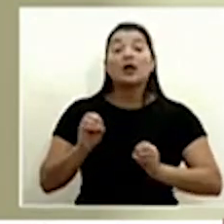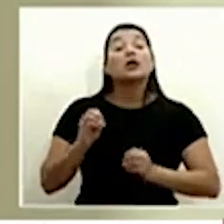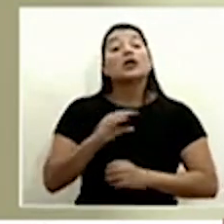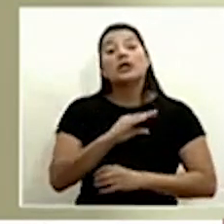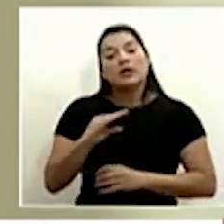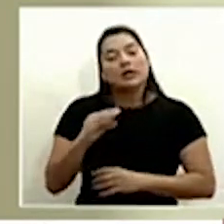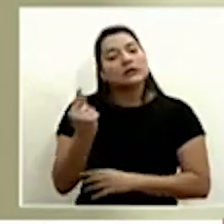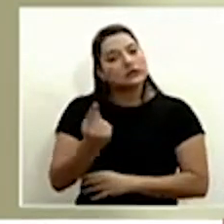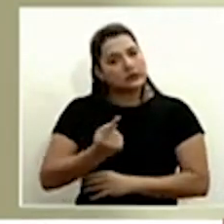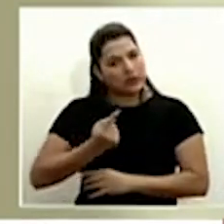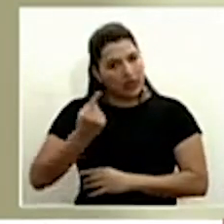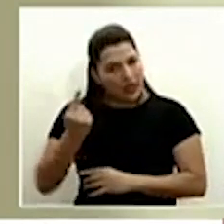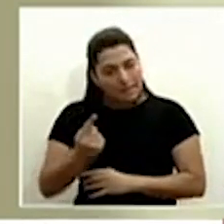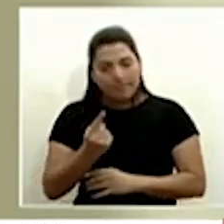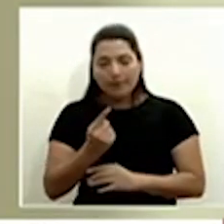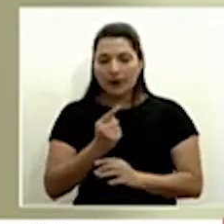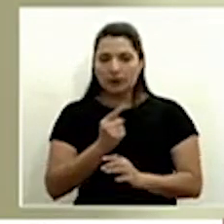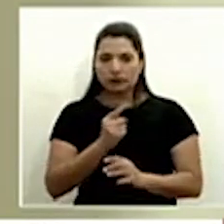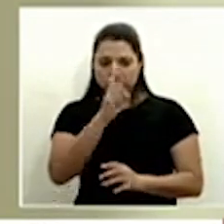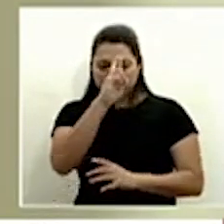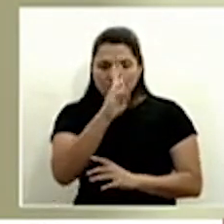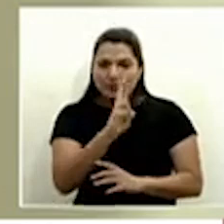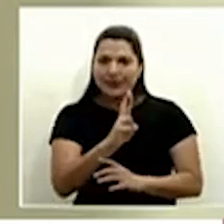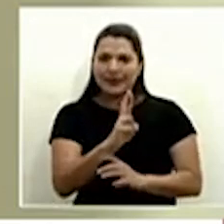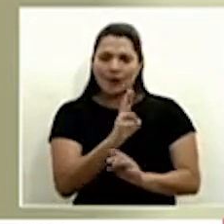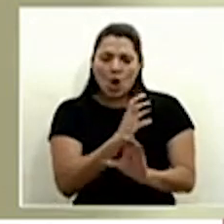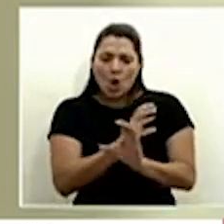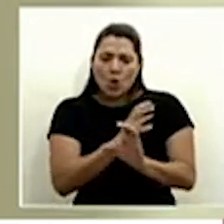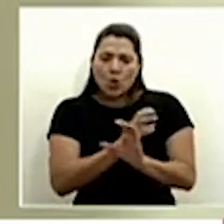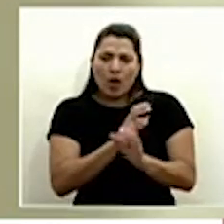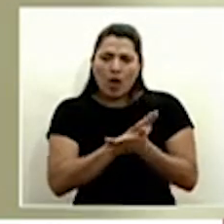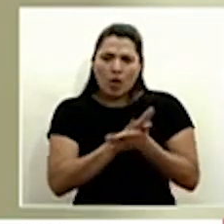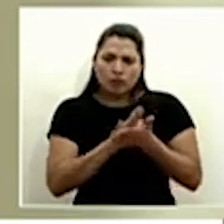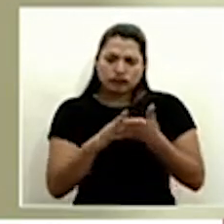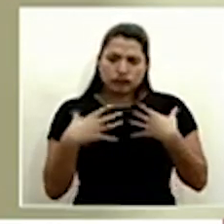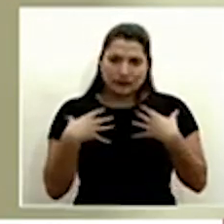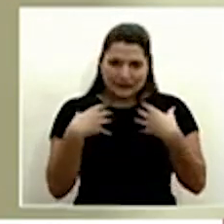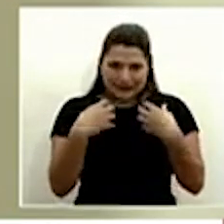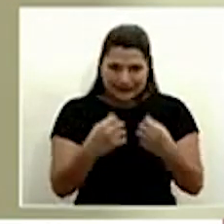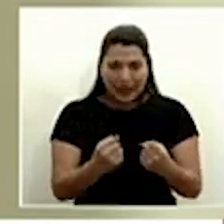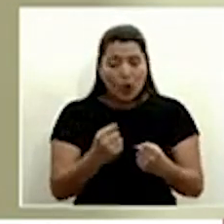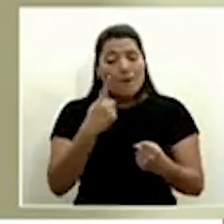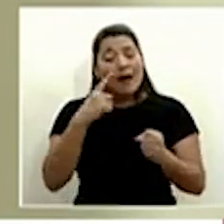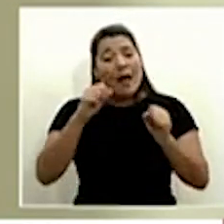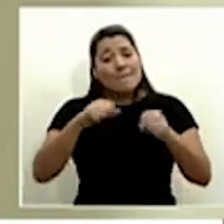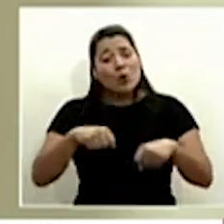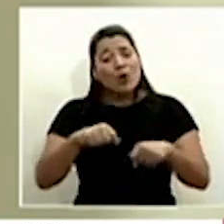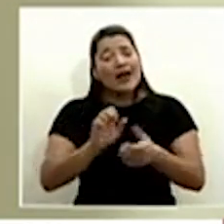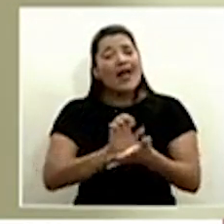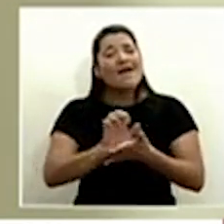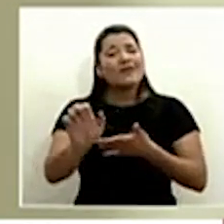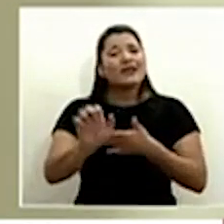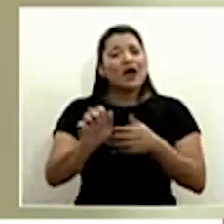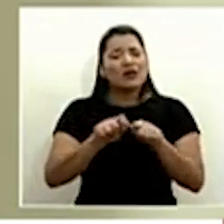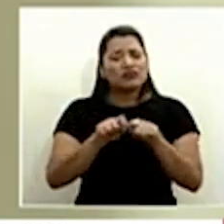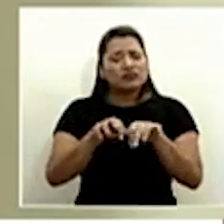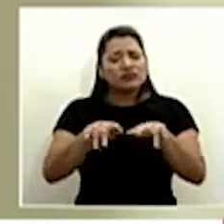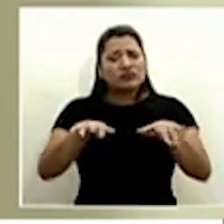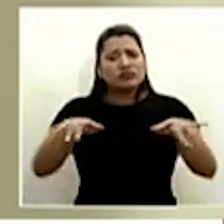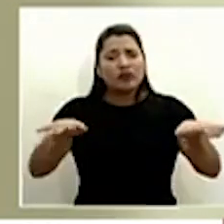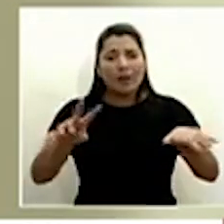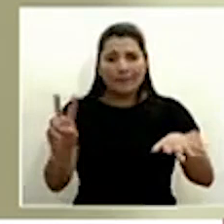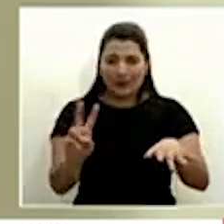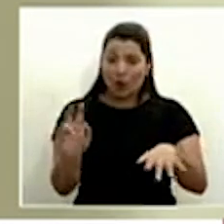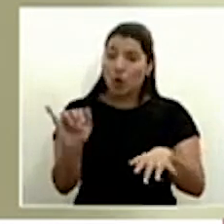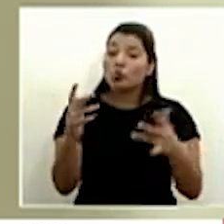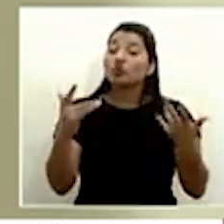supuesto nuestra restricción sanitaria máxima para evitar focos de contaminación como lo ha reiterado también